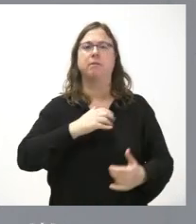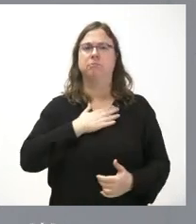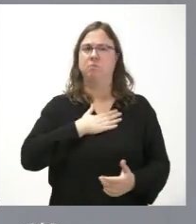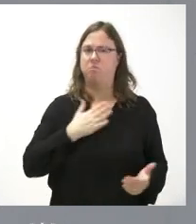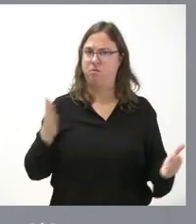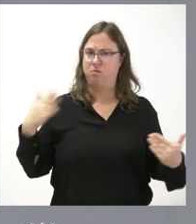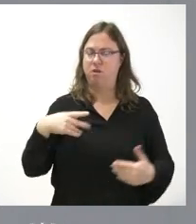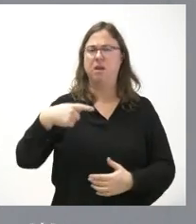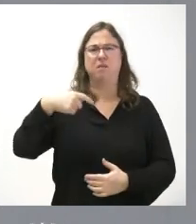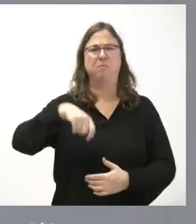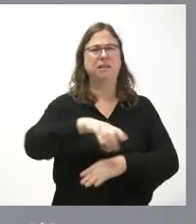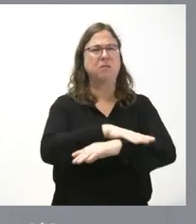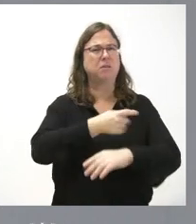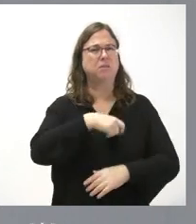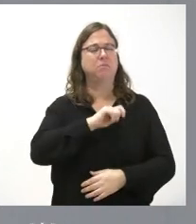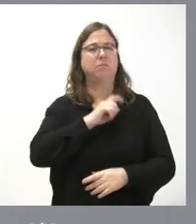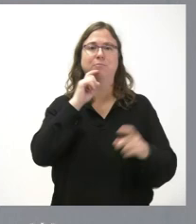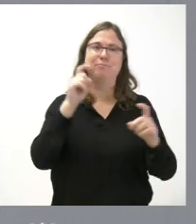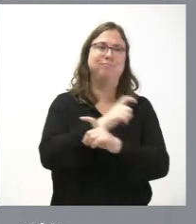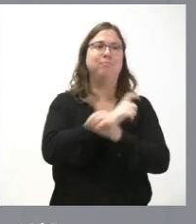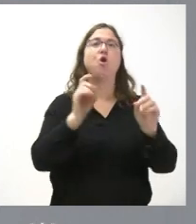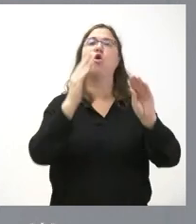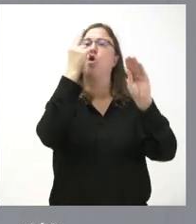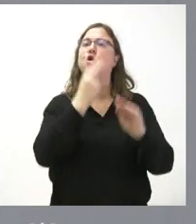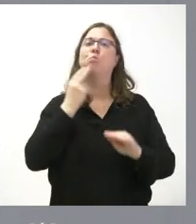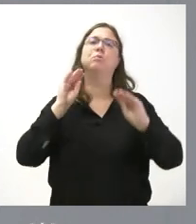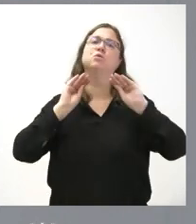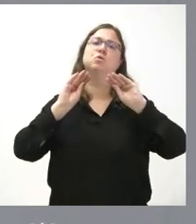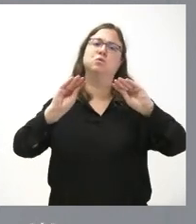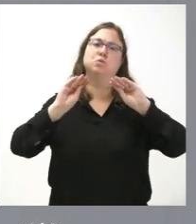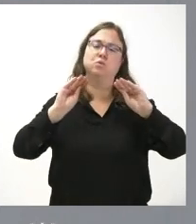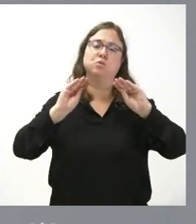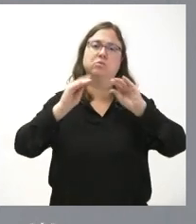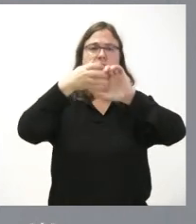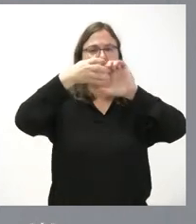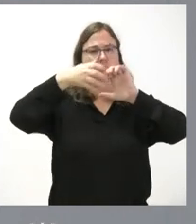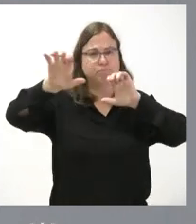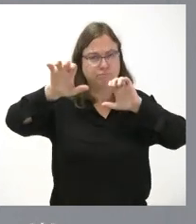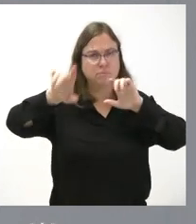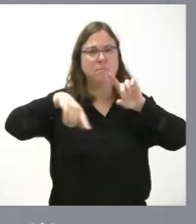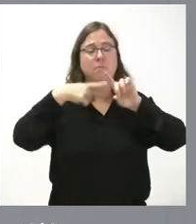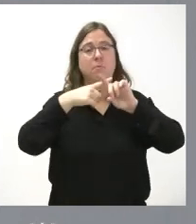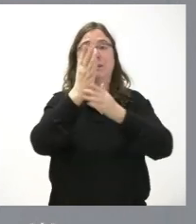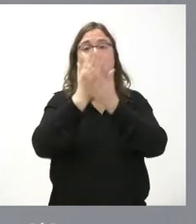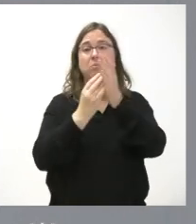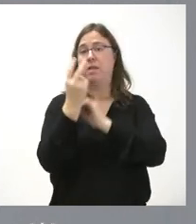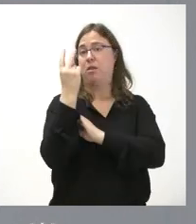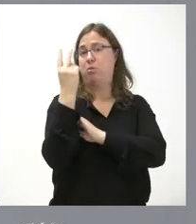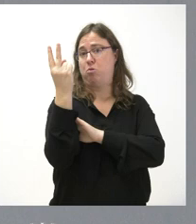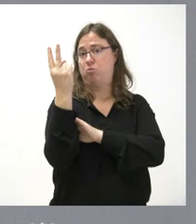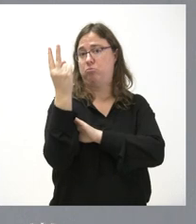de España pues anuncia su compromiso con los separatistas y con dos comunidades autónomas